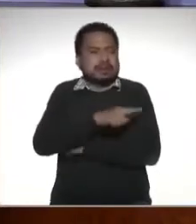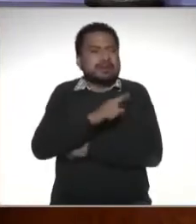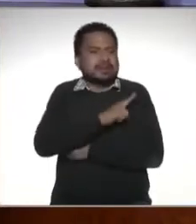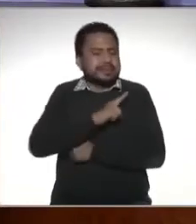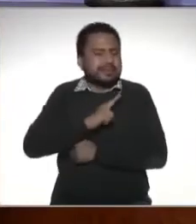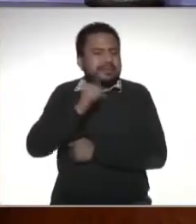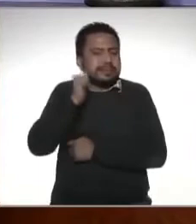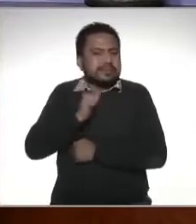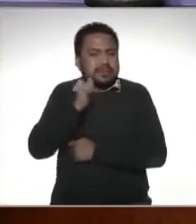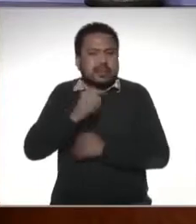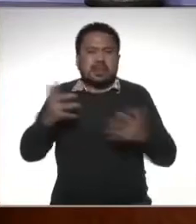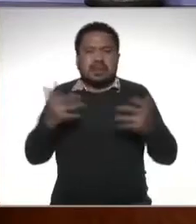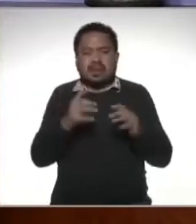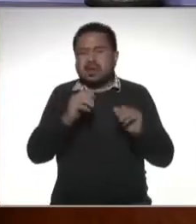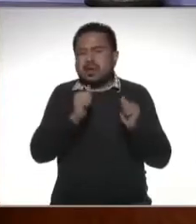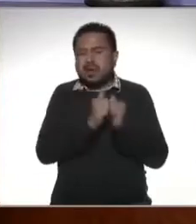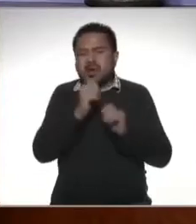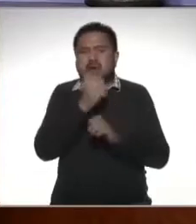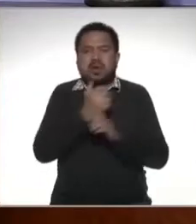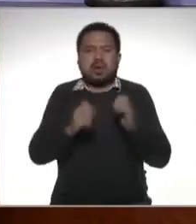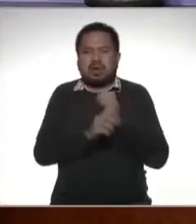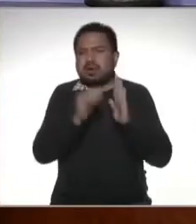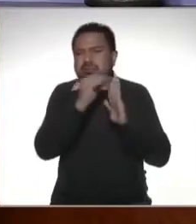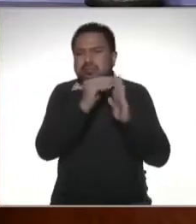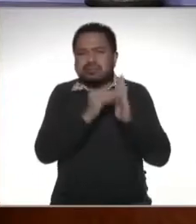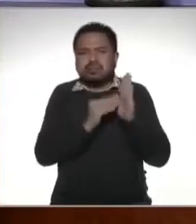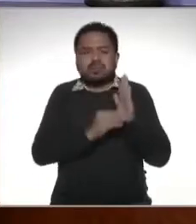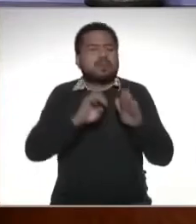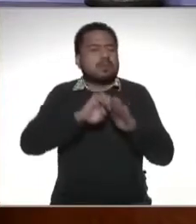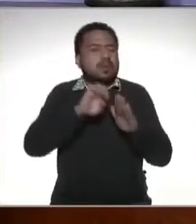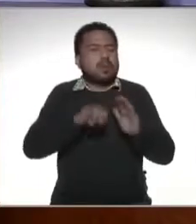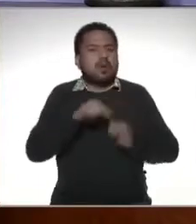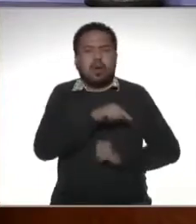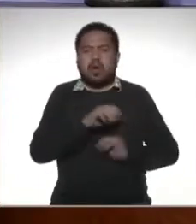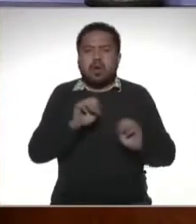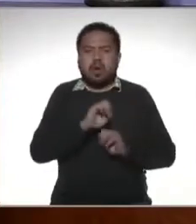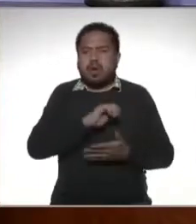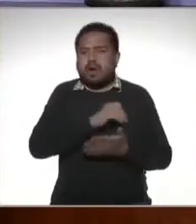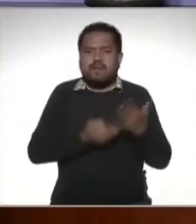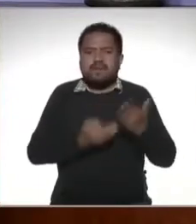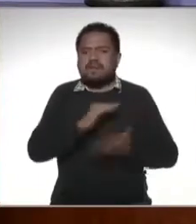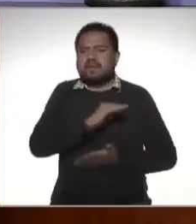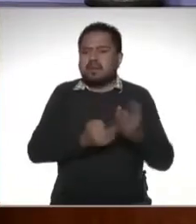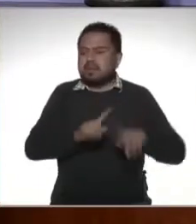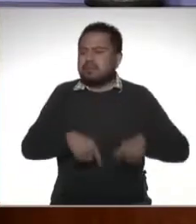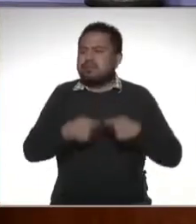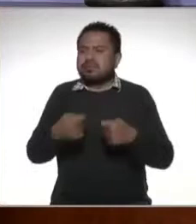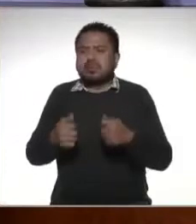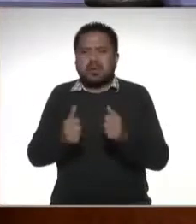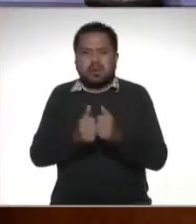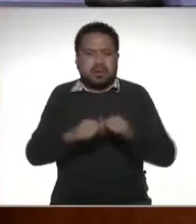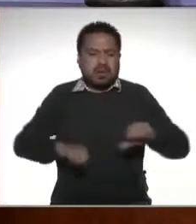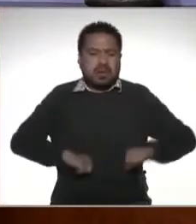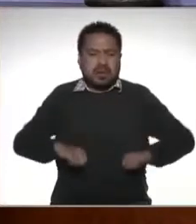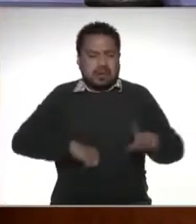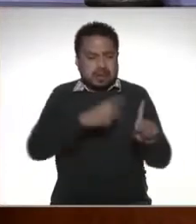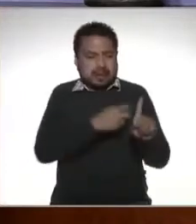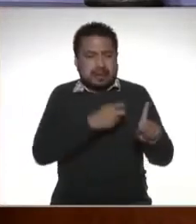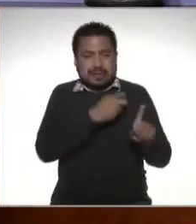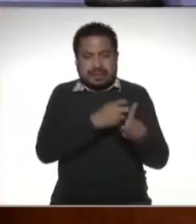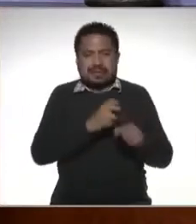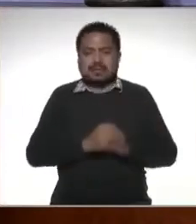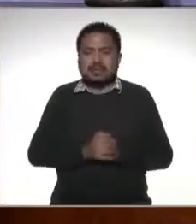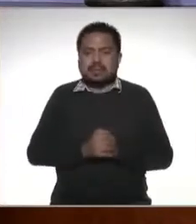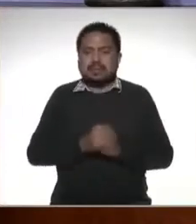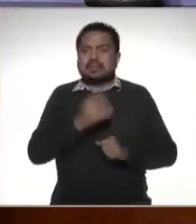pues tengamos cumplamos con ciertos requisitos como por ejemplo que no emitió ningún comprobante fiscal respecto de esa actividad ¿no? entonces